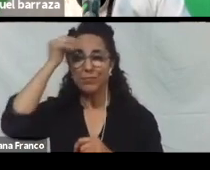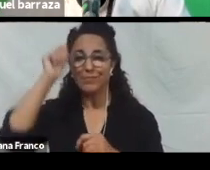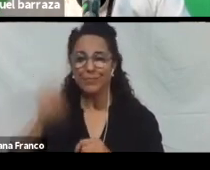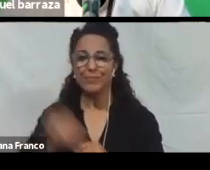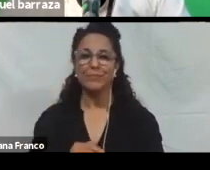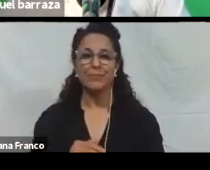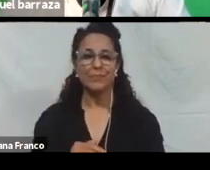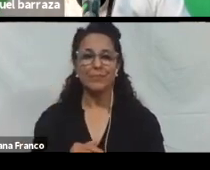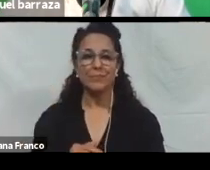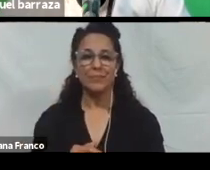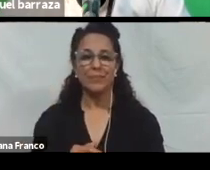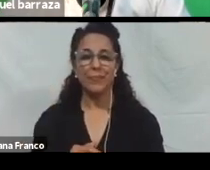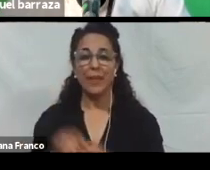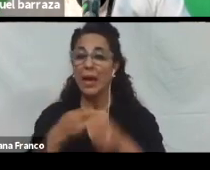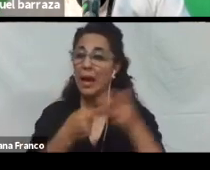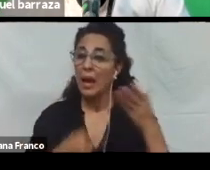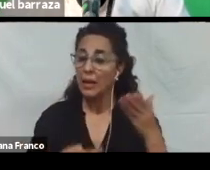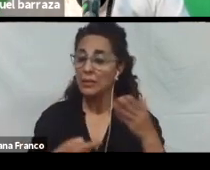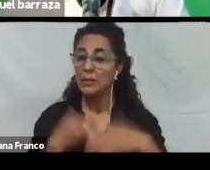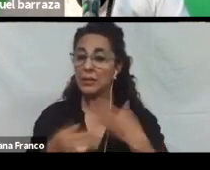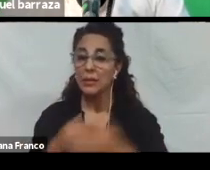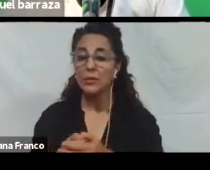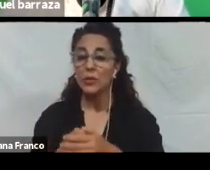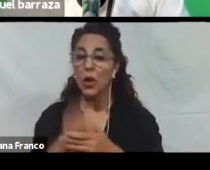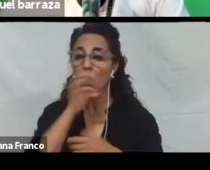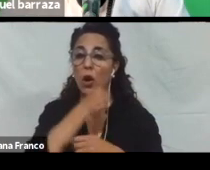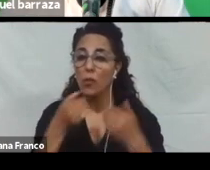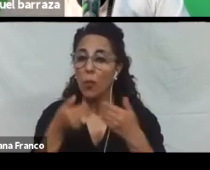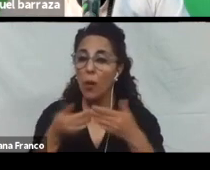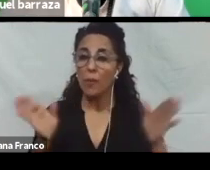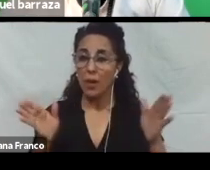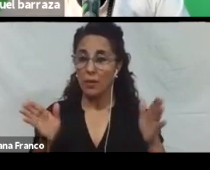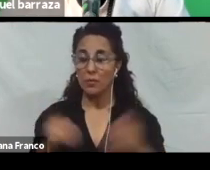Algunas características son. Que es. De código abierto. También lo podemos modificar.